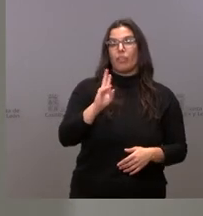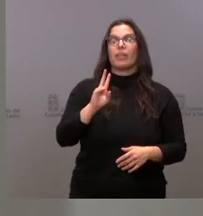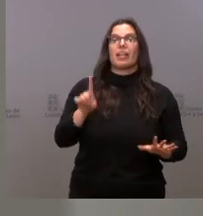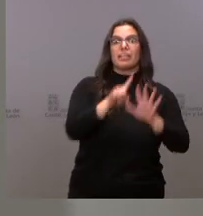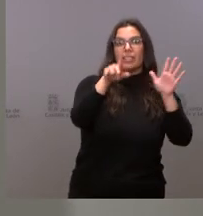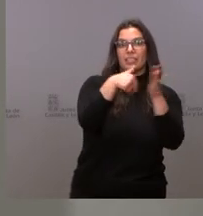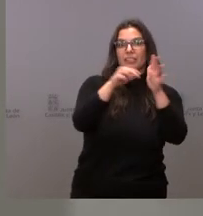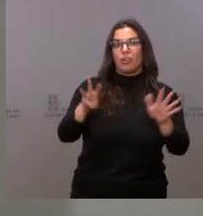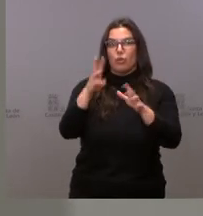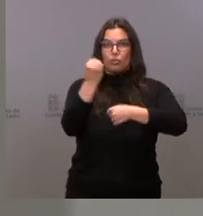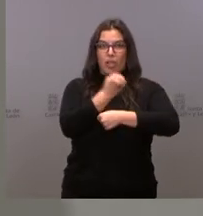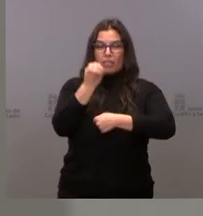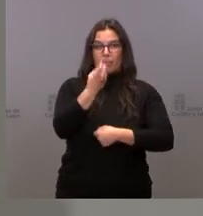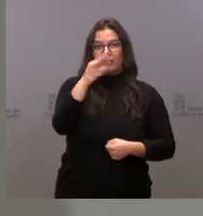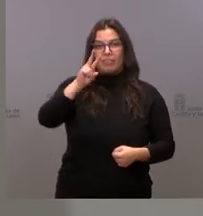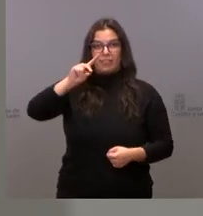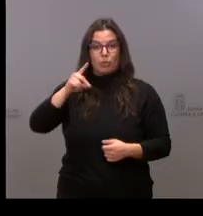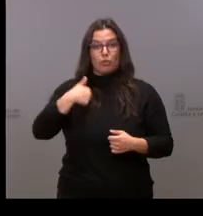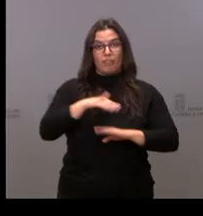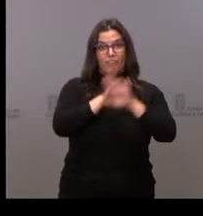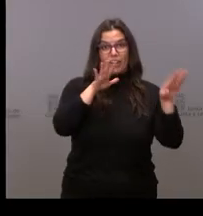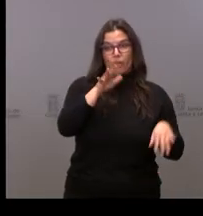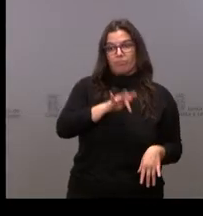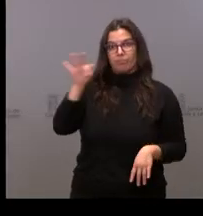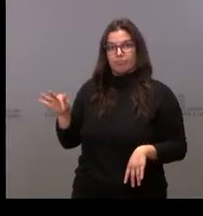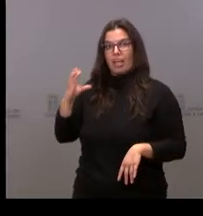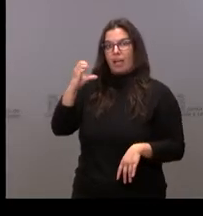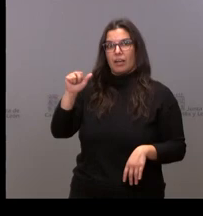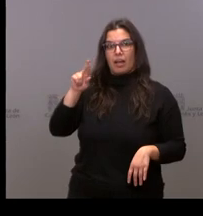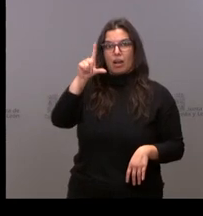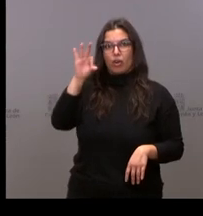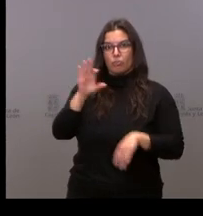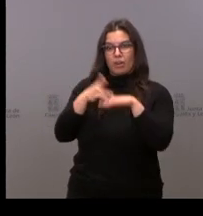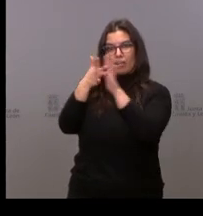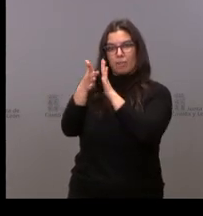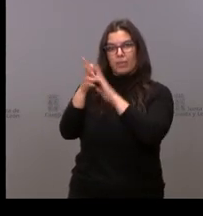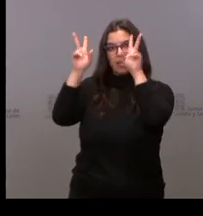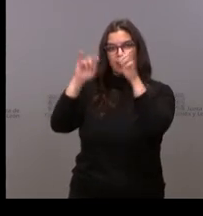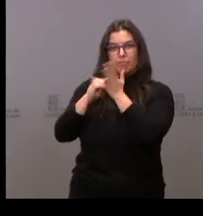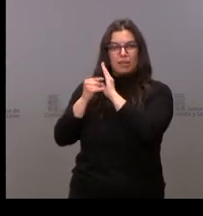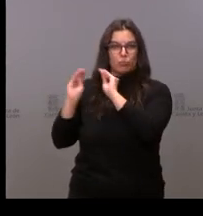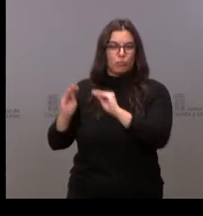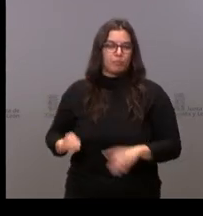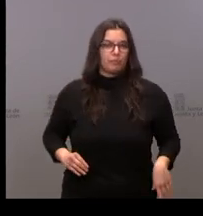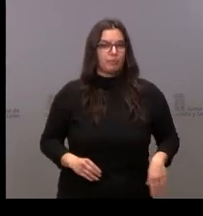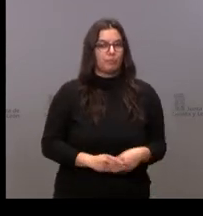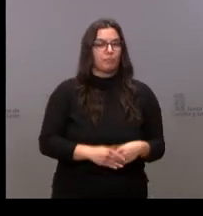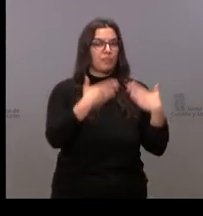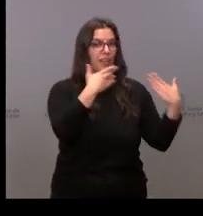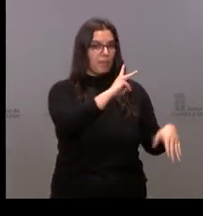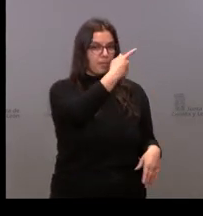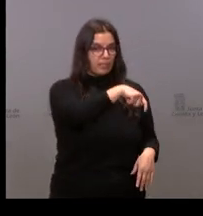de 2021. Ya sin más, Carlos, te dejo la palabra para que expliques el plan. Muchas gracias,